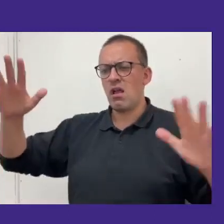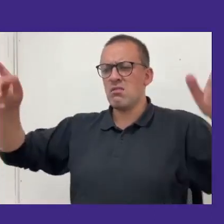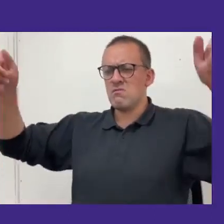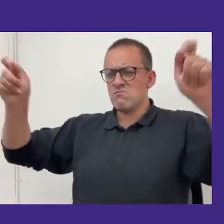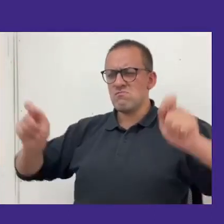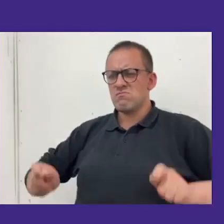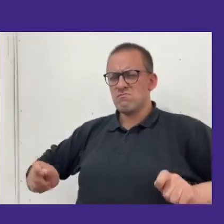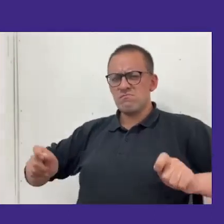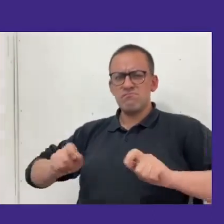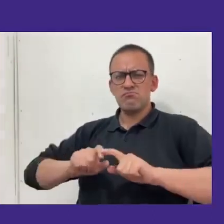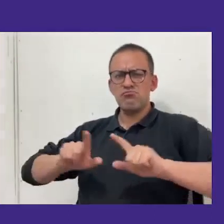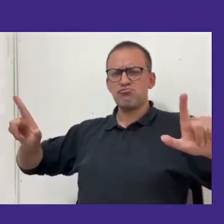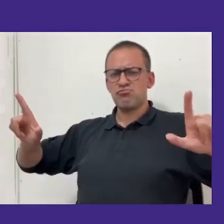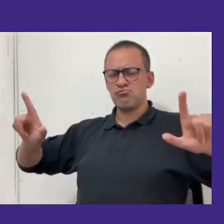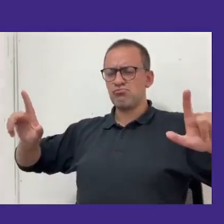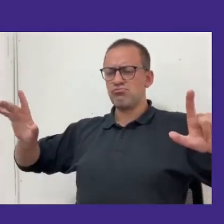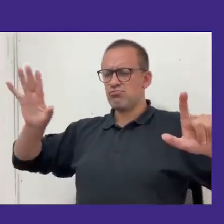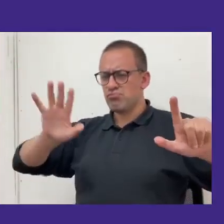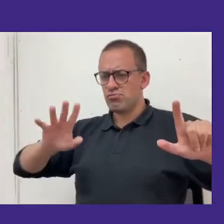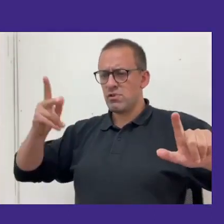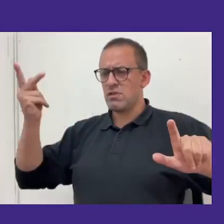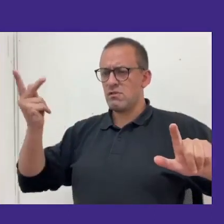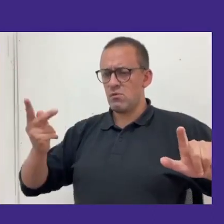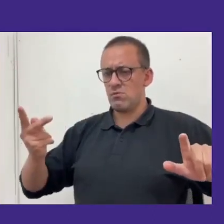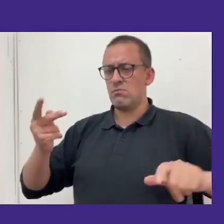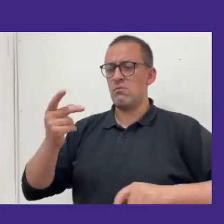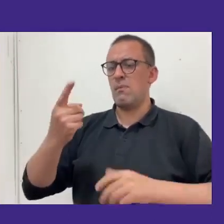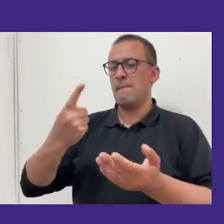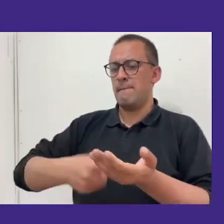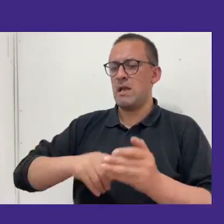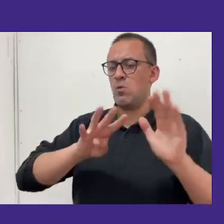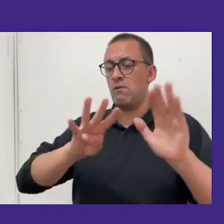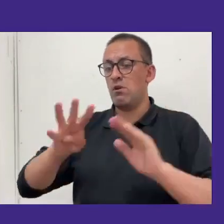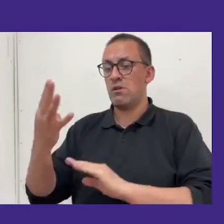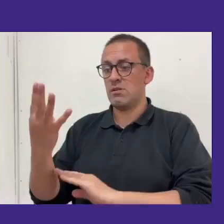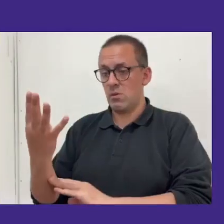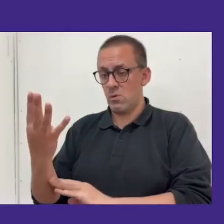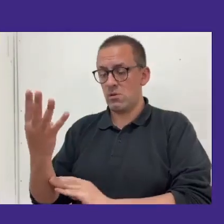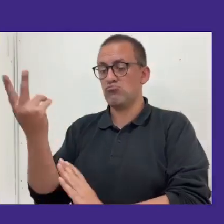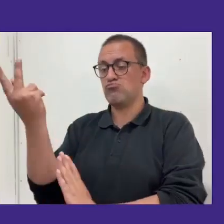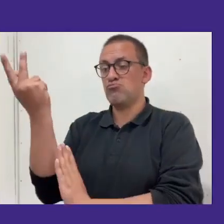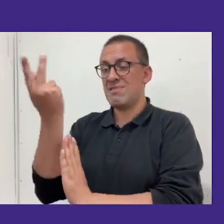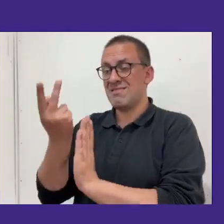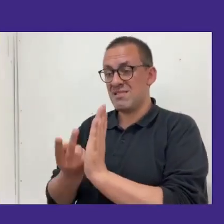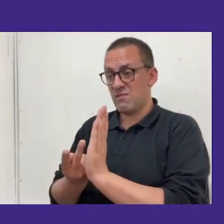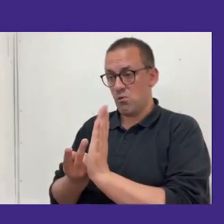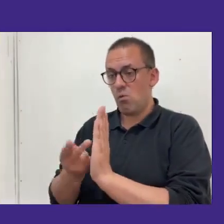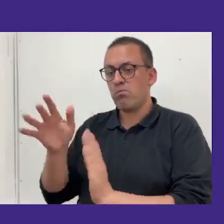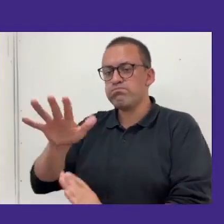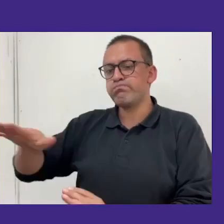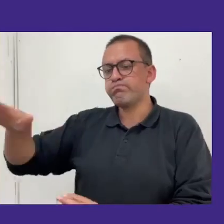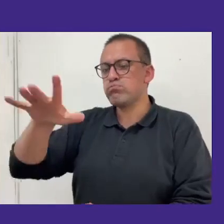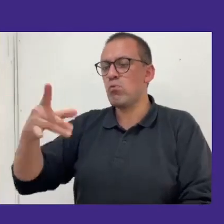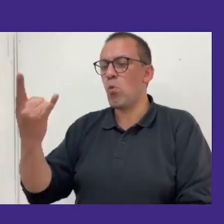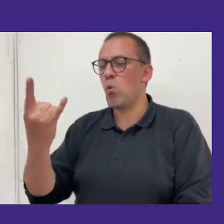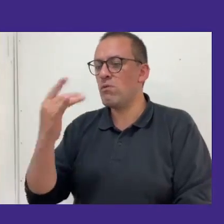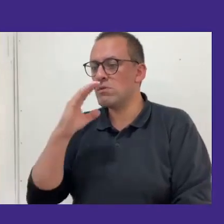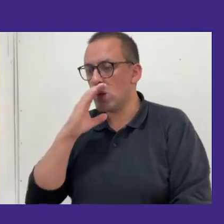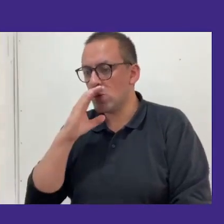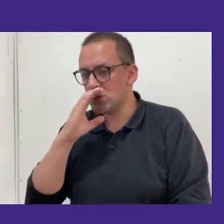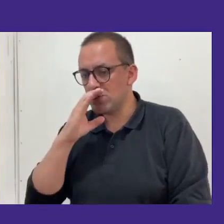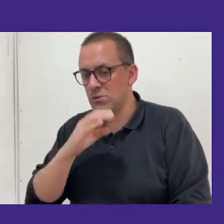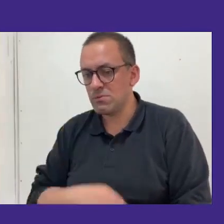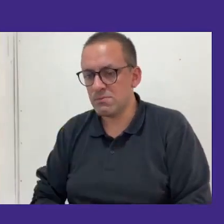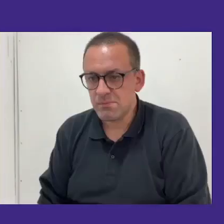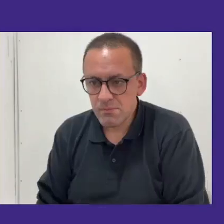afiche del año 94, en donde se retrató la esencia de la universidad, se trataron